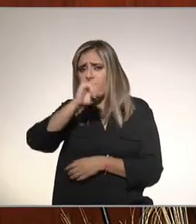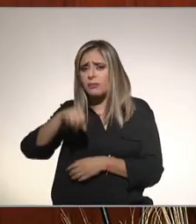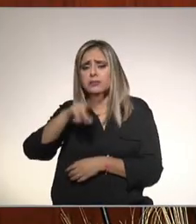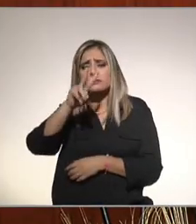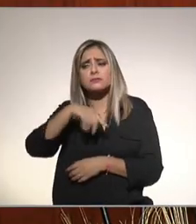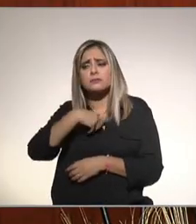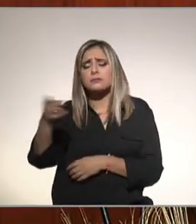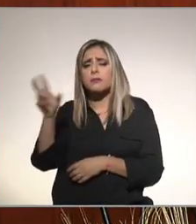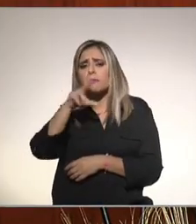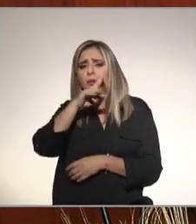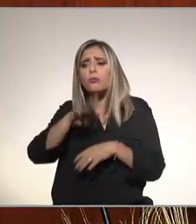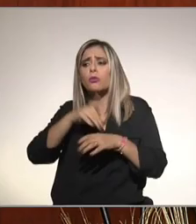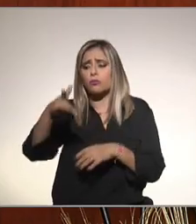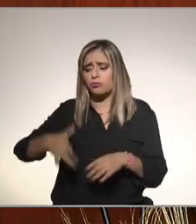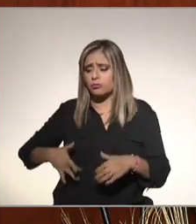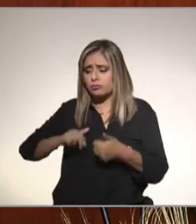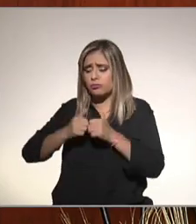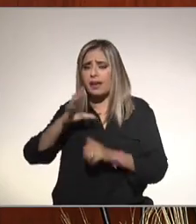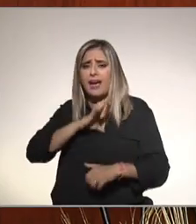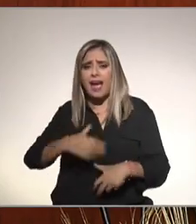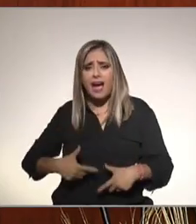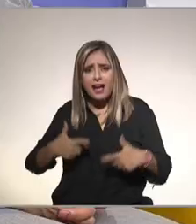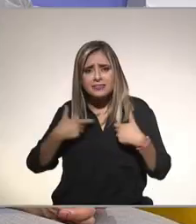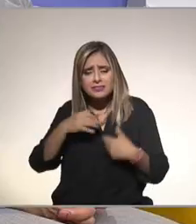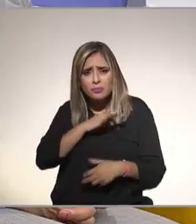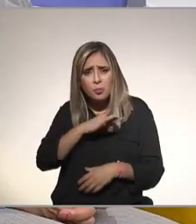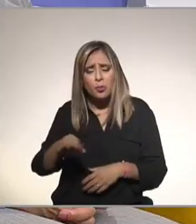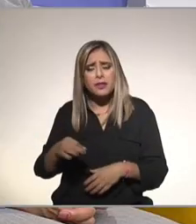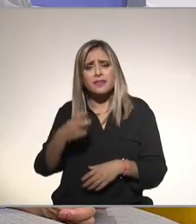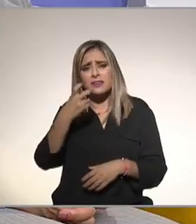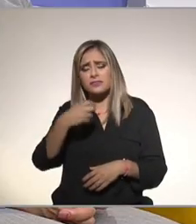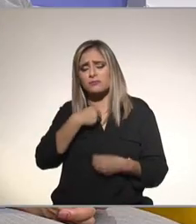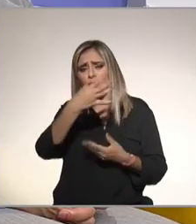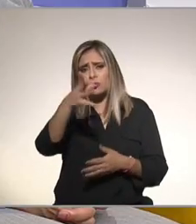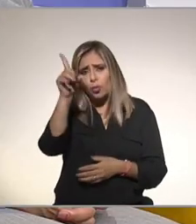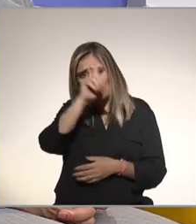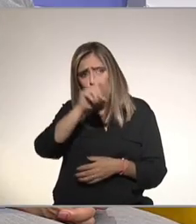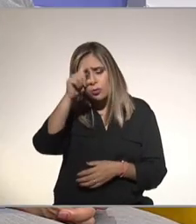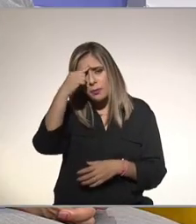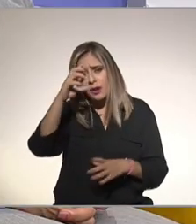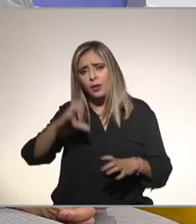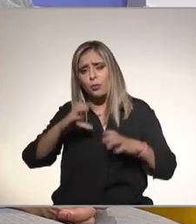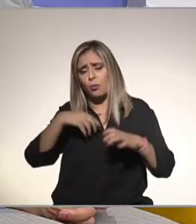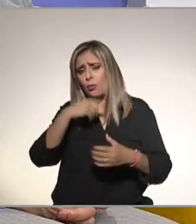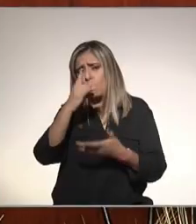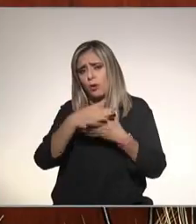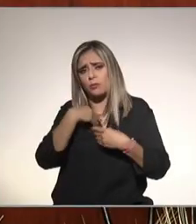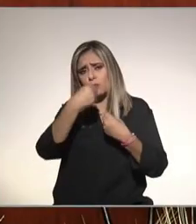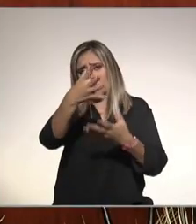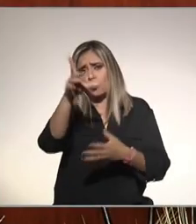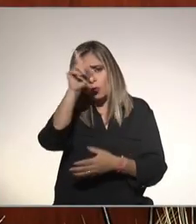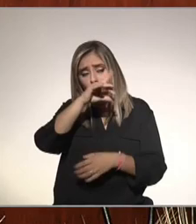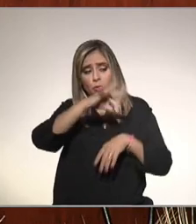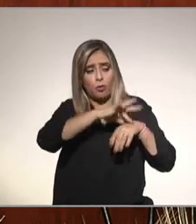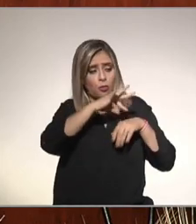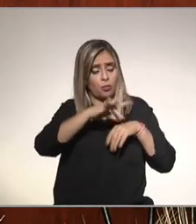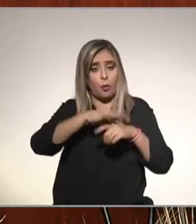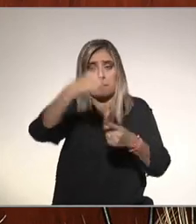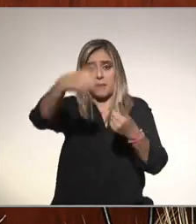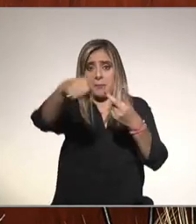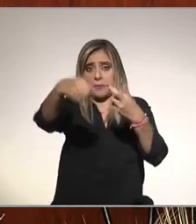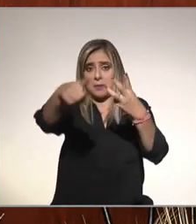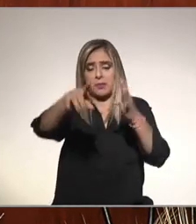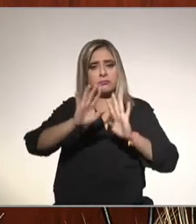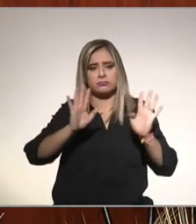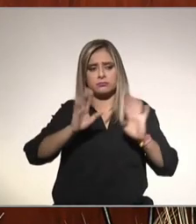que puedan desarrollar cirrosis con sus complicaciones que hacemos estas sugerencias porque son solamente sugerencias los médicos no damos indicaciones como